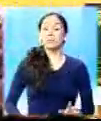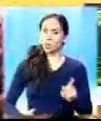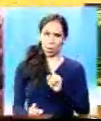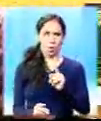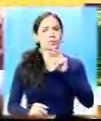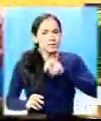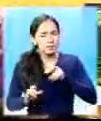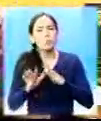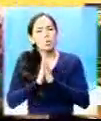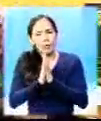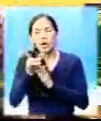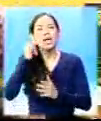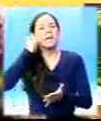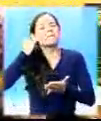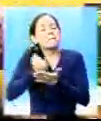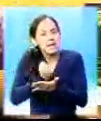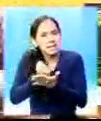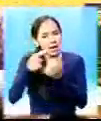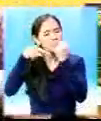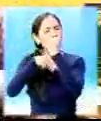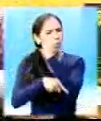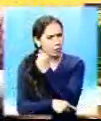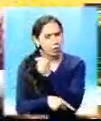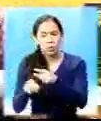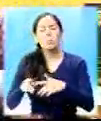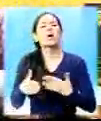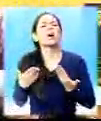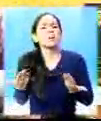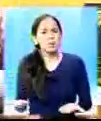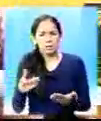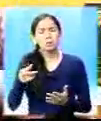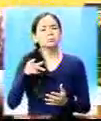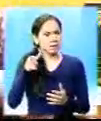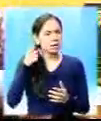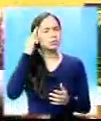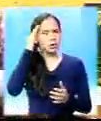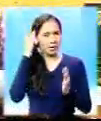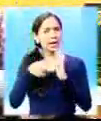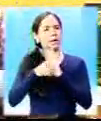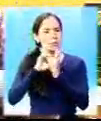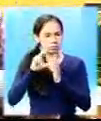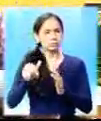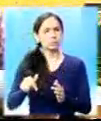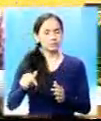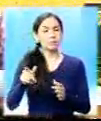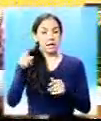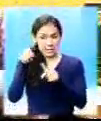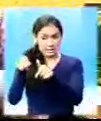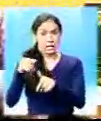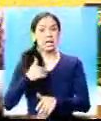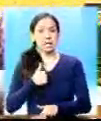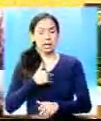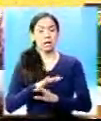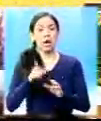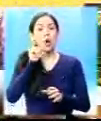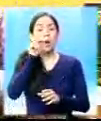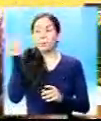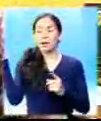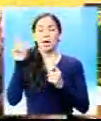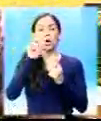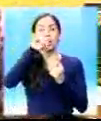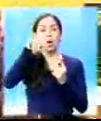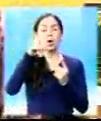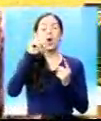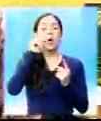que se investigue, porque si tenemos, como le repito, está la información de este informante Giovanni,